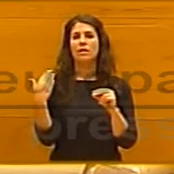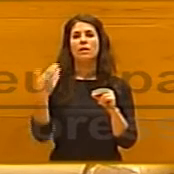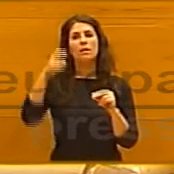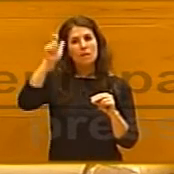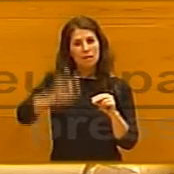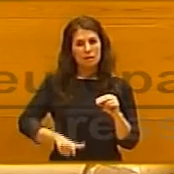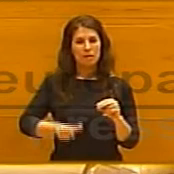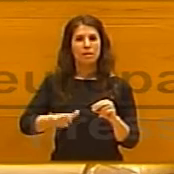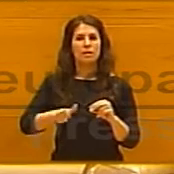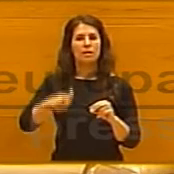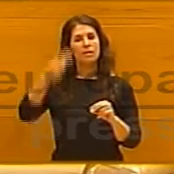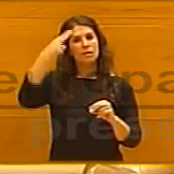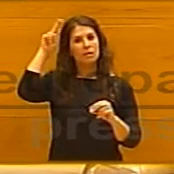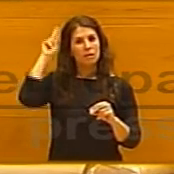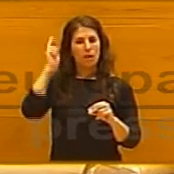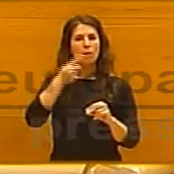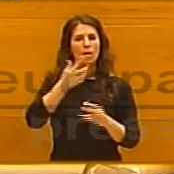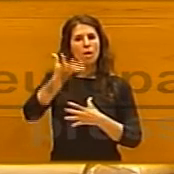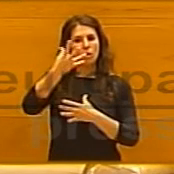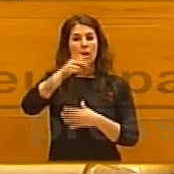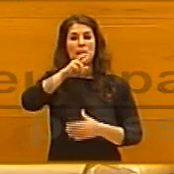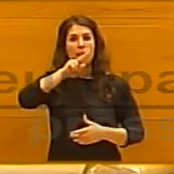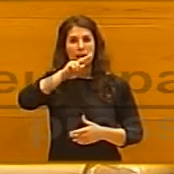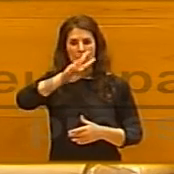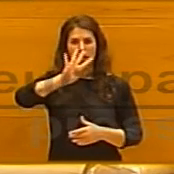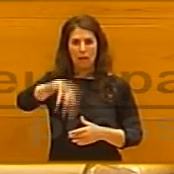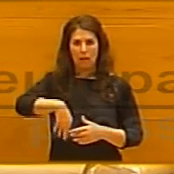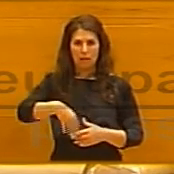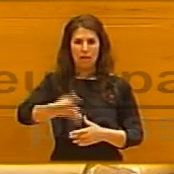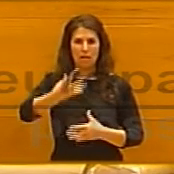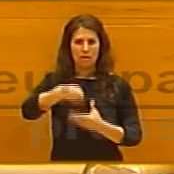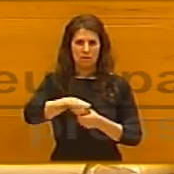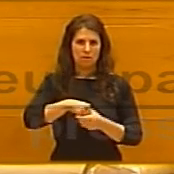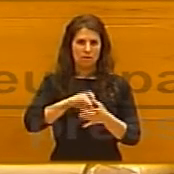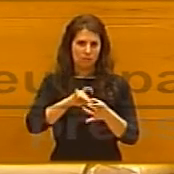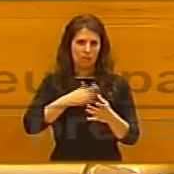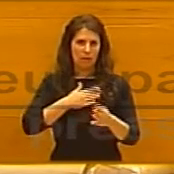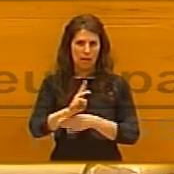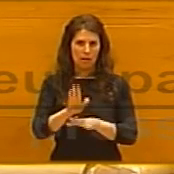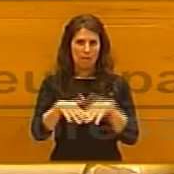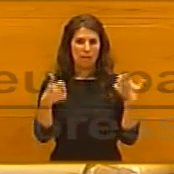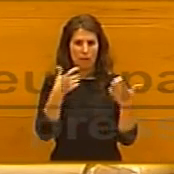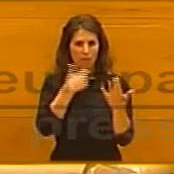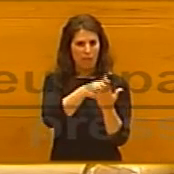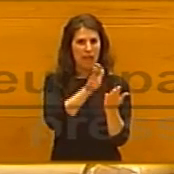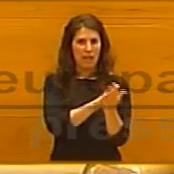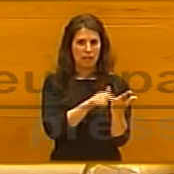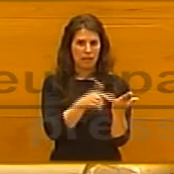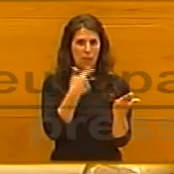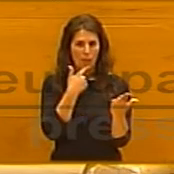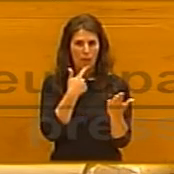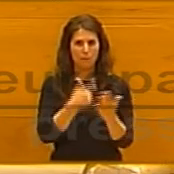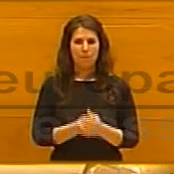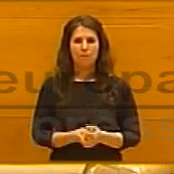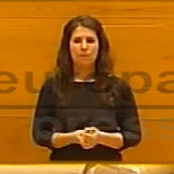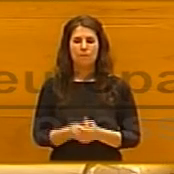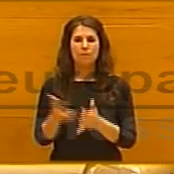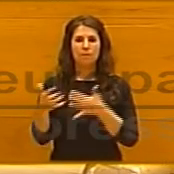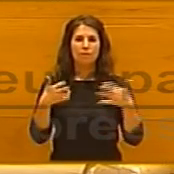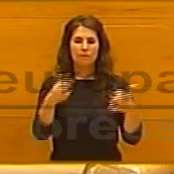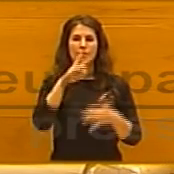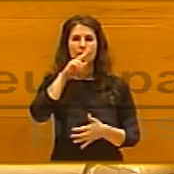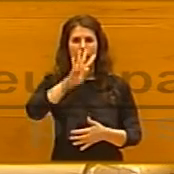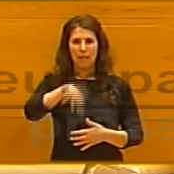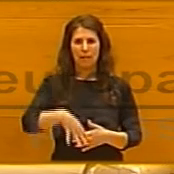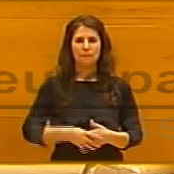catalana en el Parlamento de Cataluña, como consta en su diario de sesiones. Cataluña es la que els